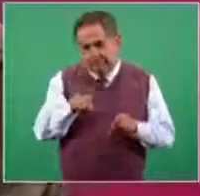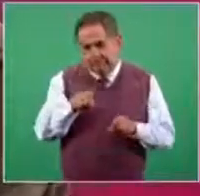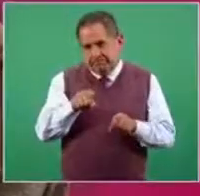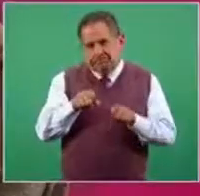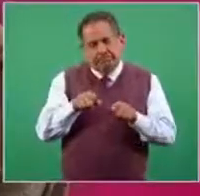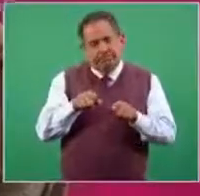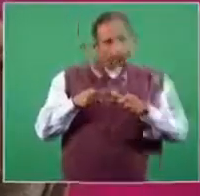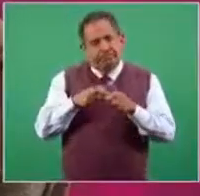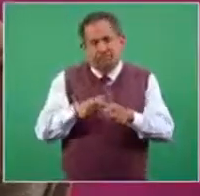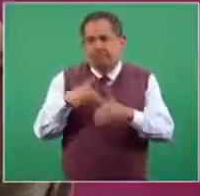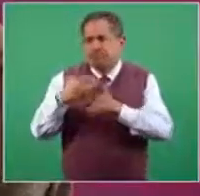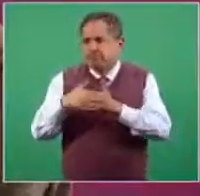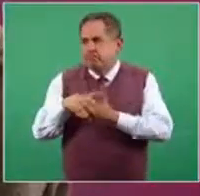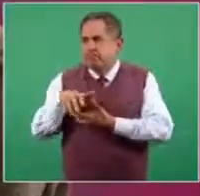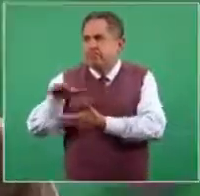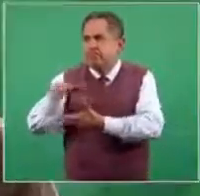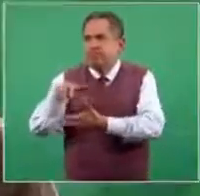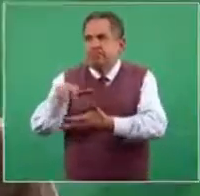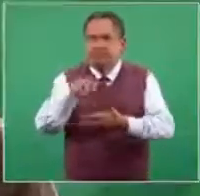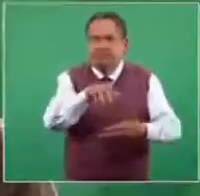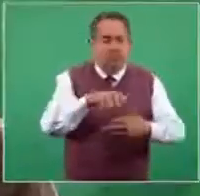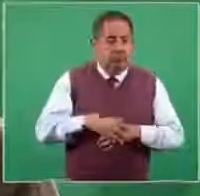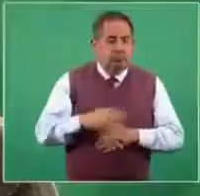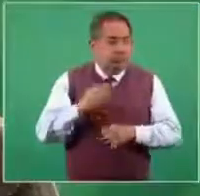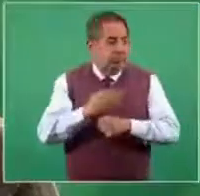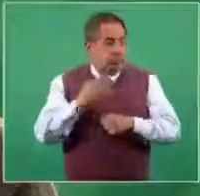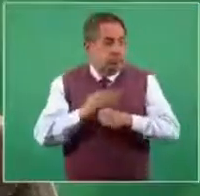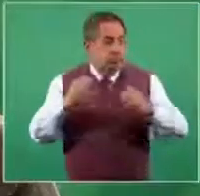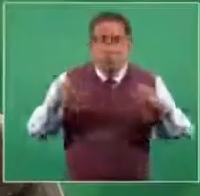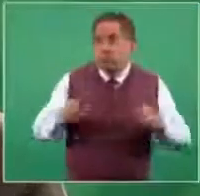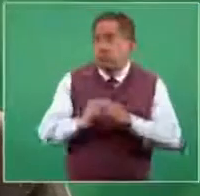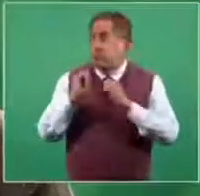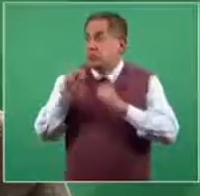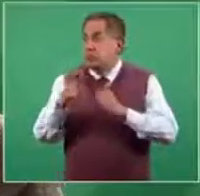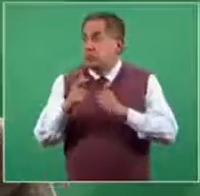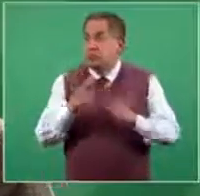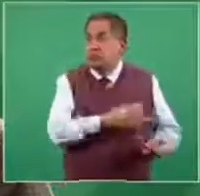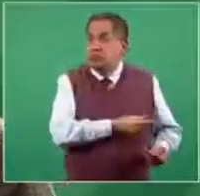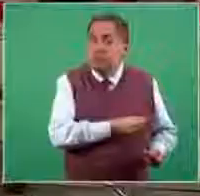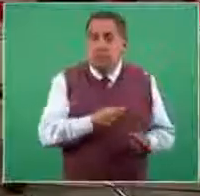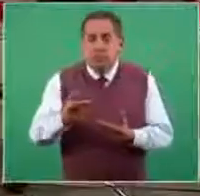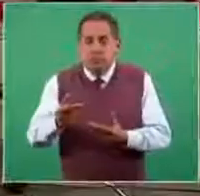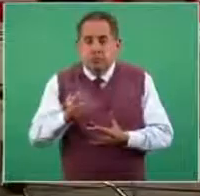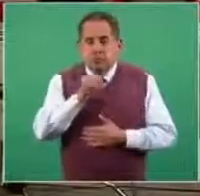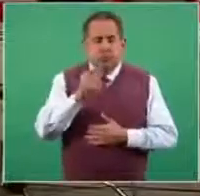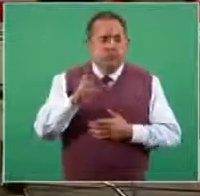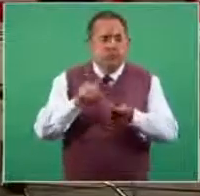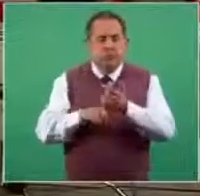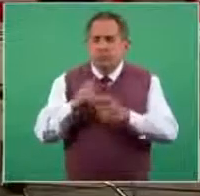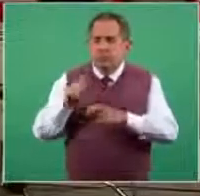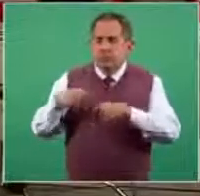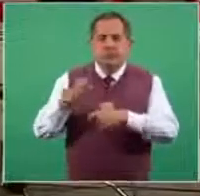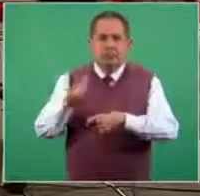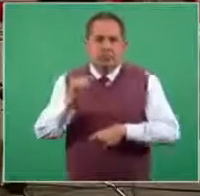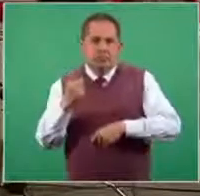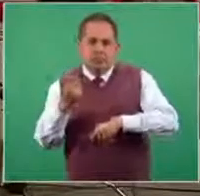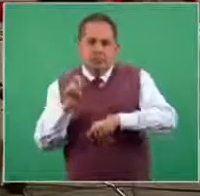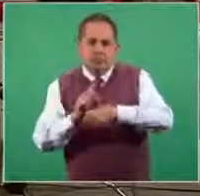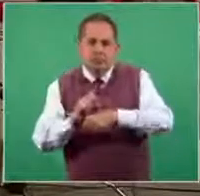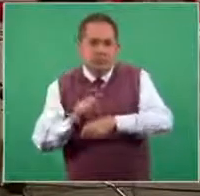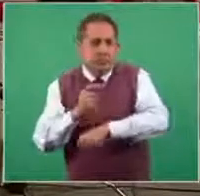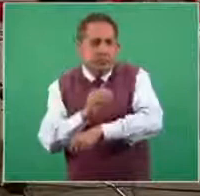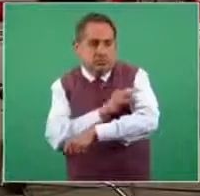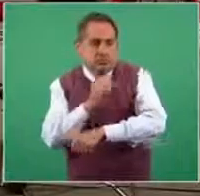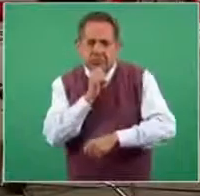quien a los veintiún días. Hacia el momento no hemos tenido apuros para ponerla a los veintiún días. Ah, perfecto. Y yo nada más, por último,